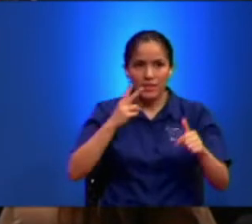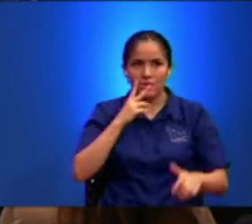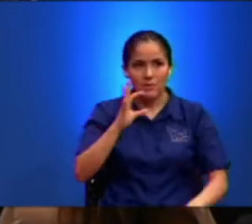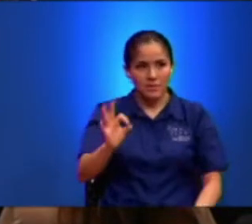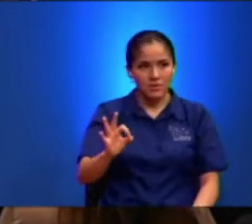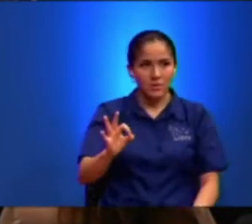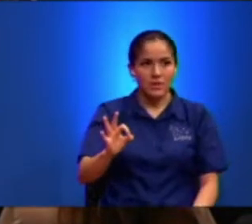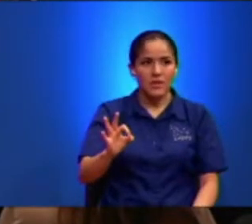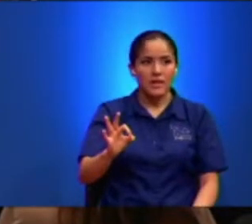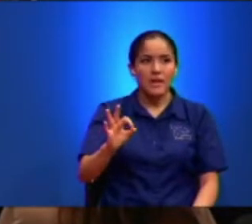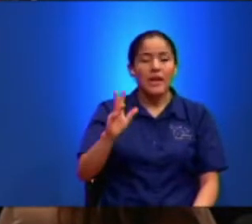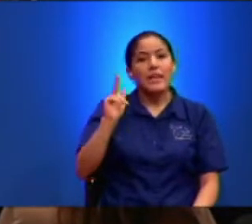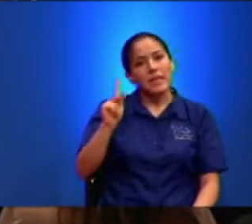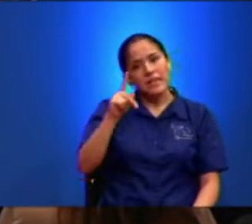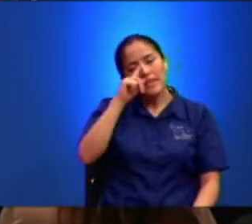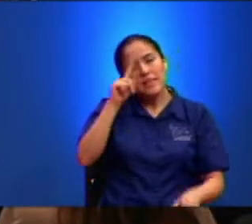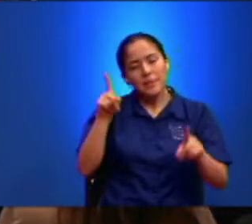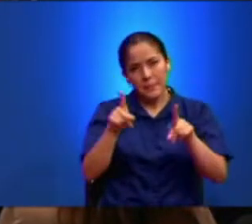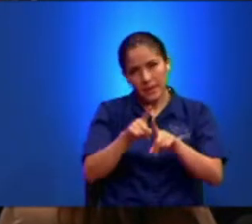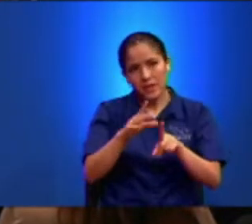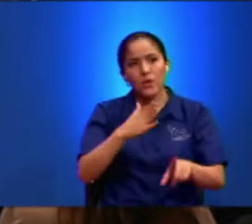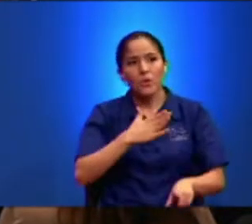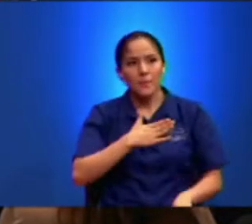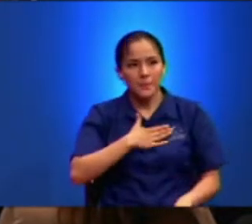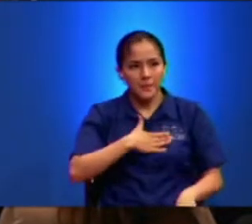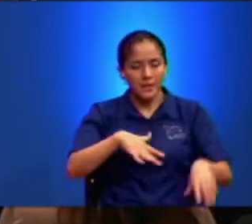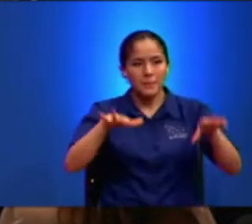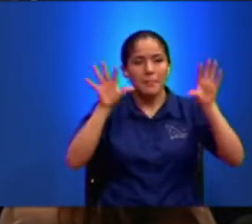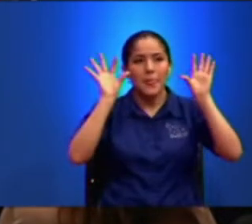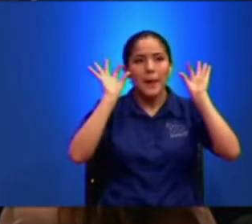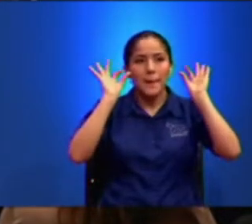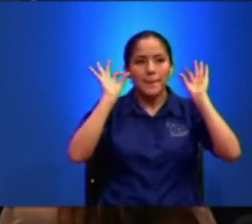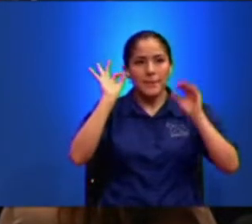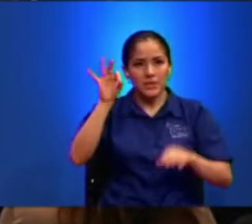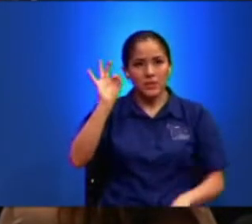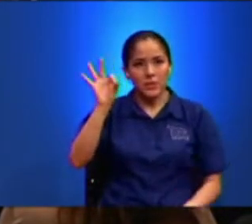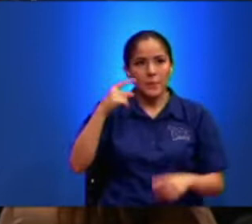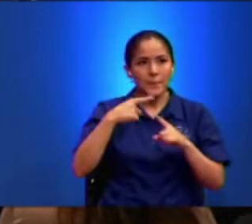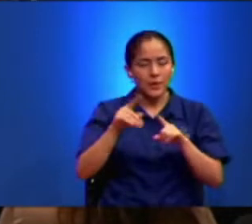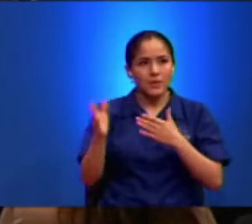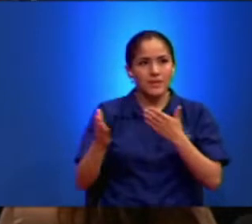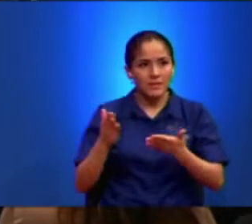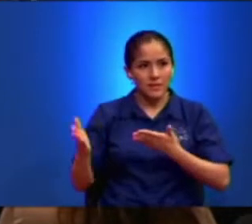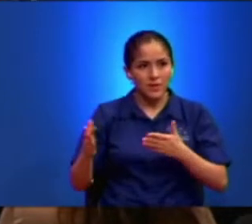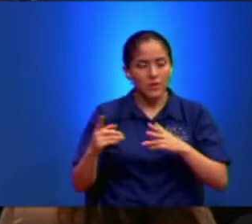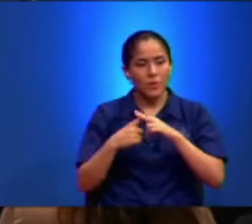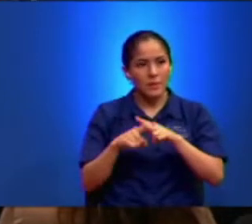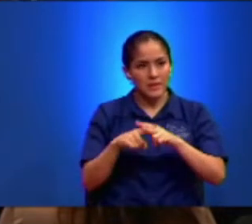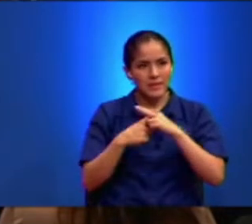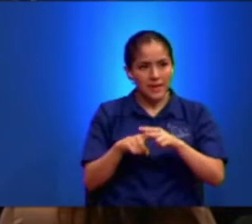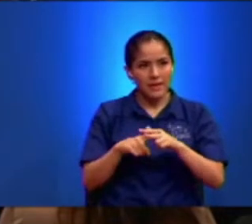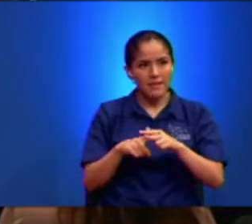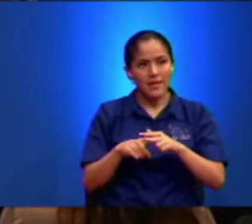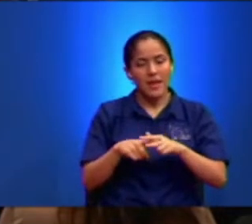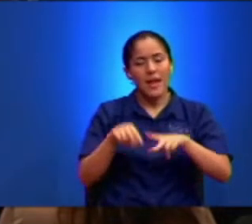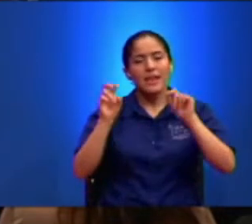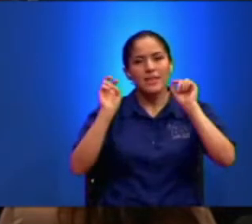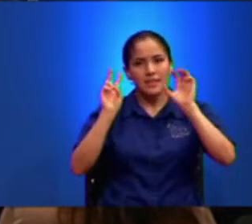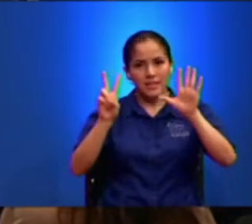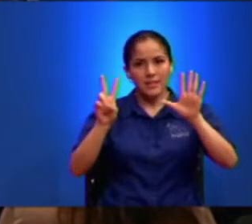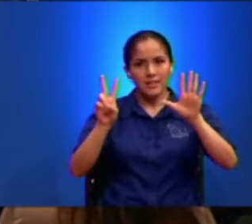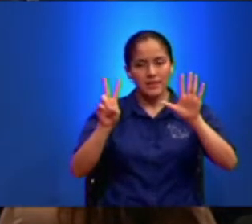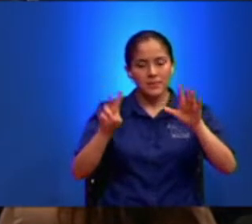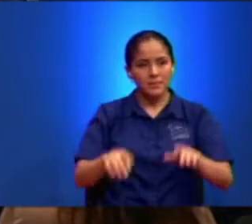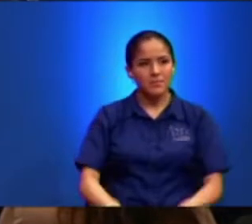La tomaba Con mi Pastor Pero el culto Con mi Pastor Empezaba A las las Siete Creo